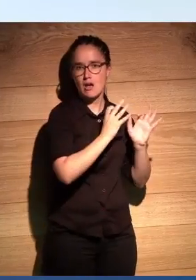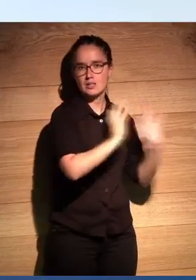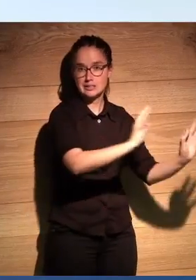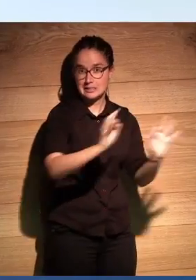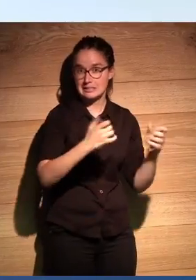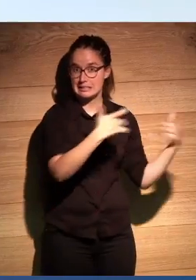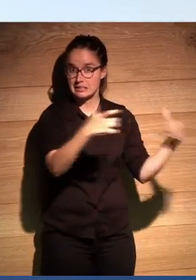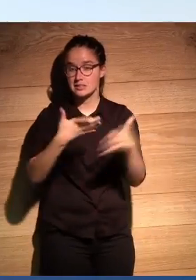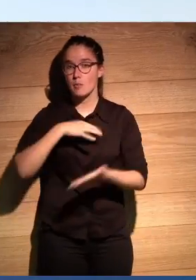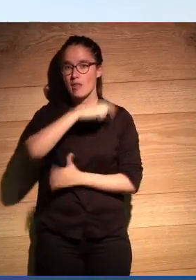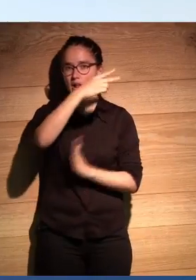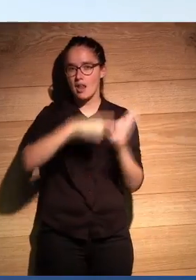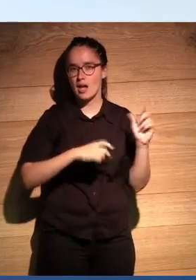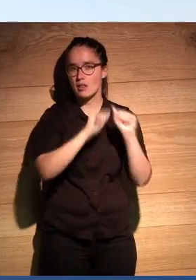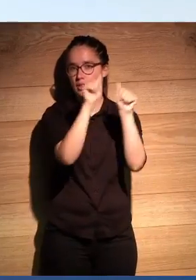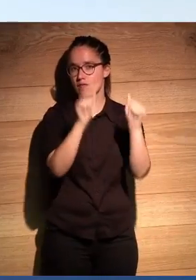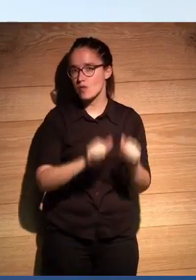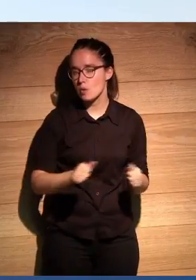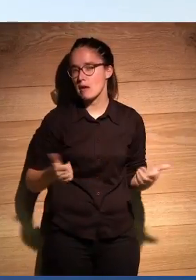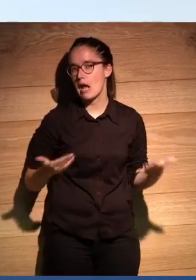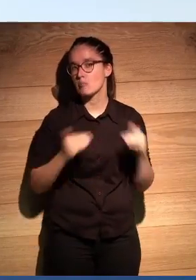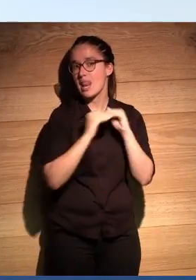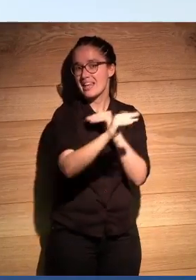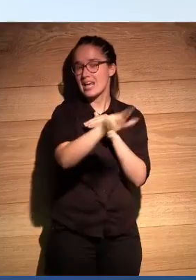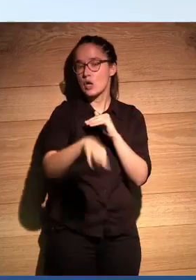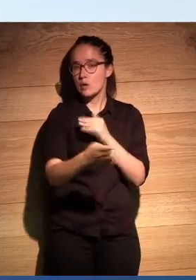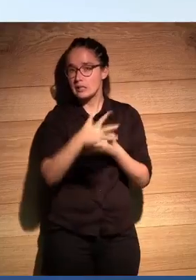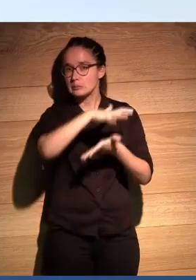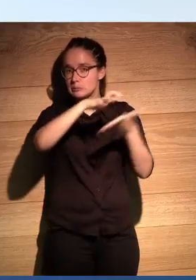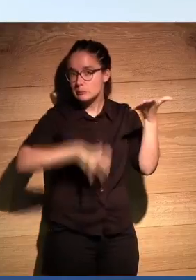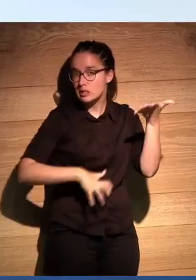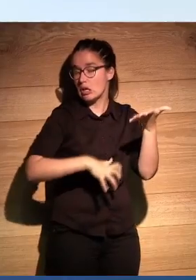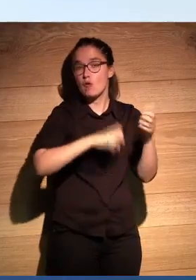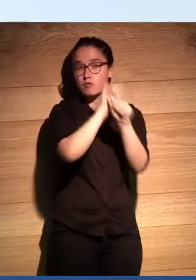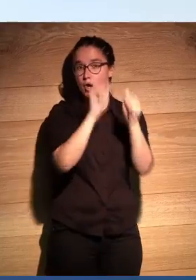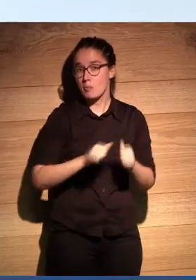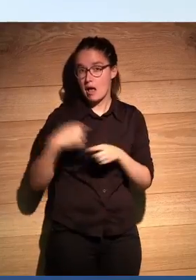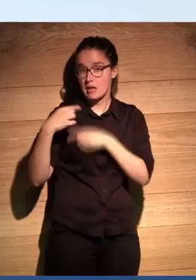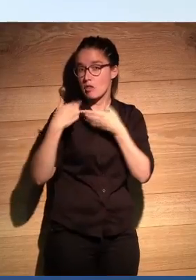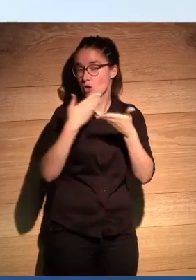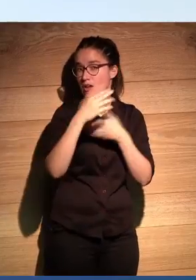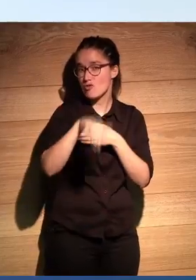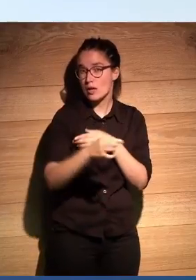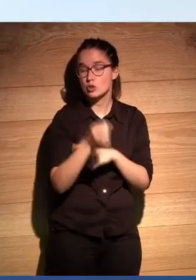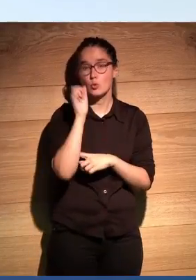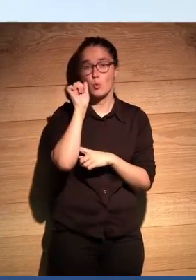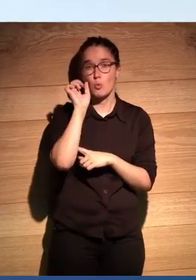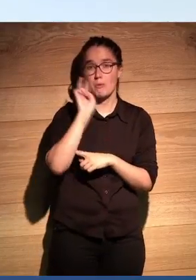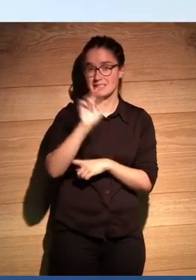que se puede leer de manera, pues eso, no lineal, de la manera convencional que uno va a ver una película